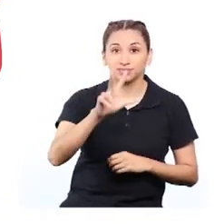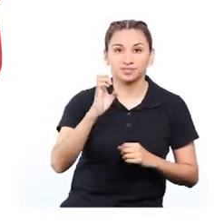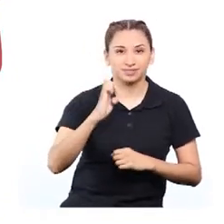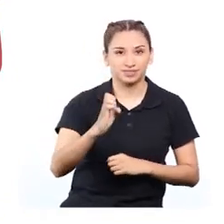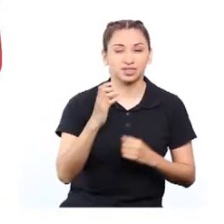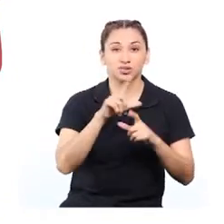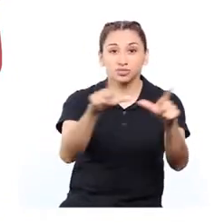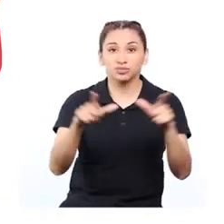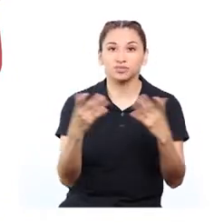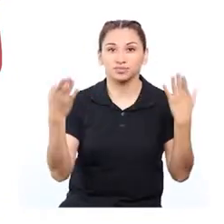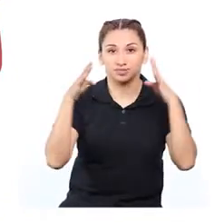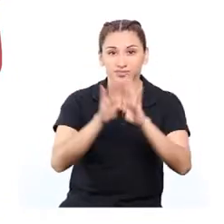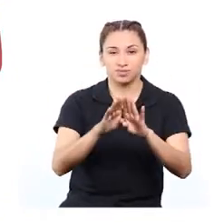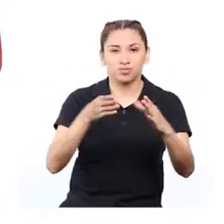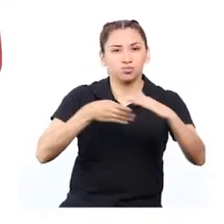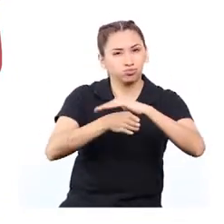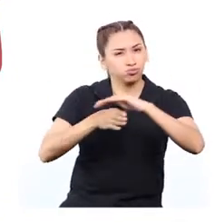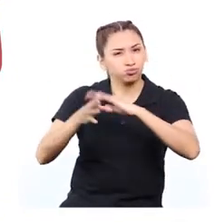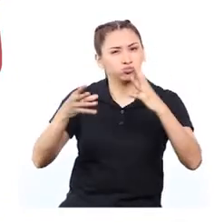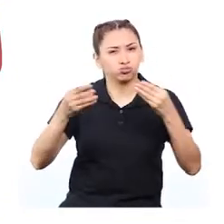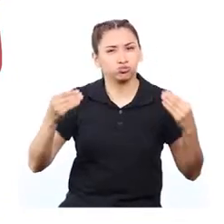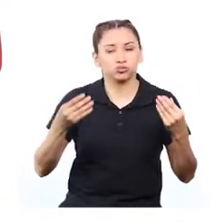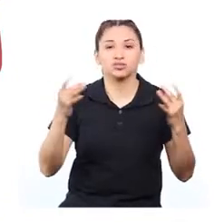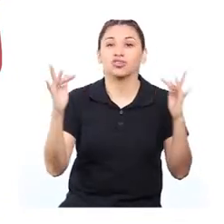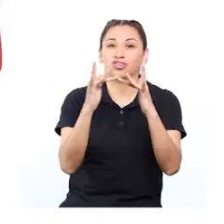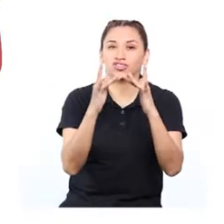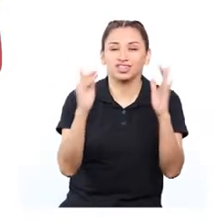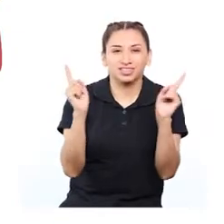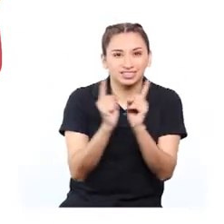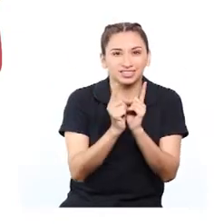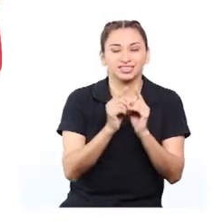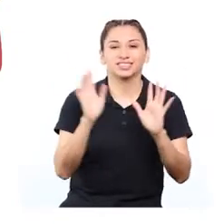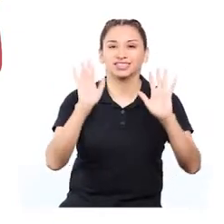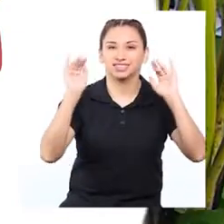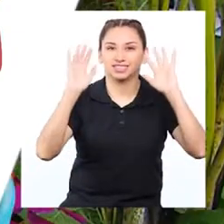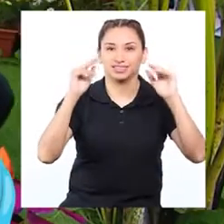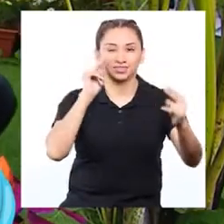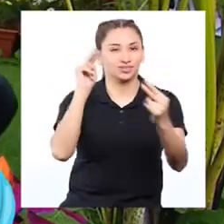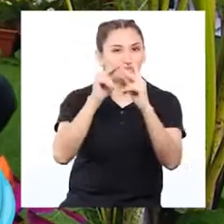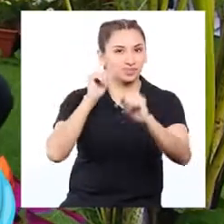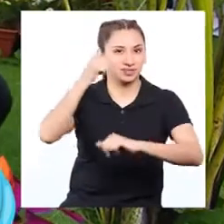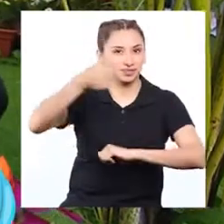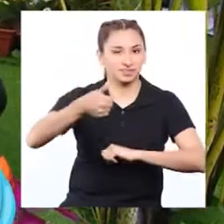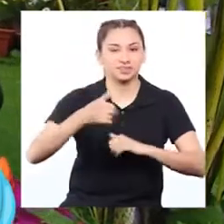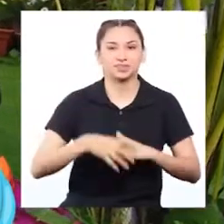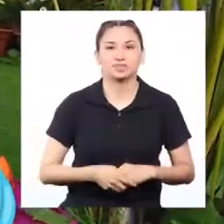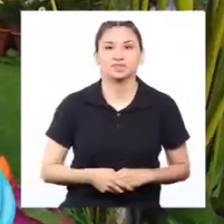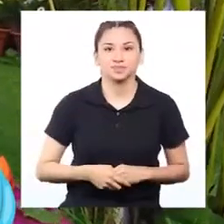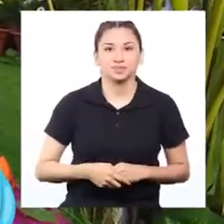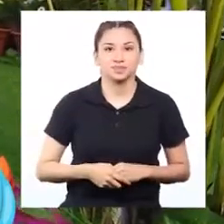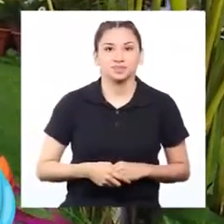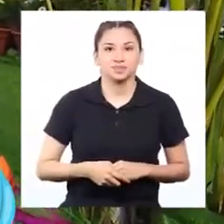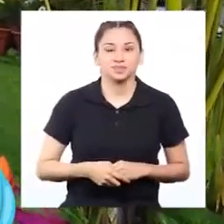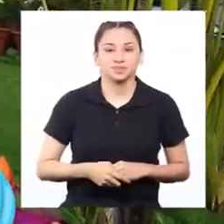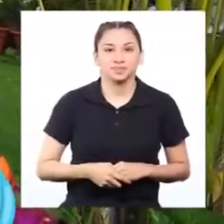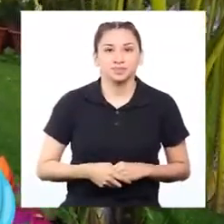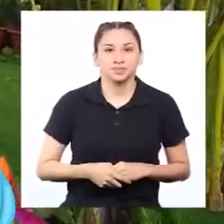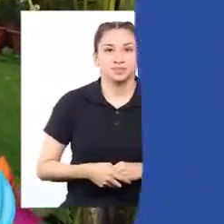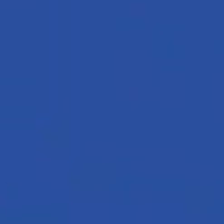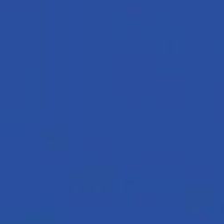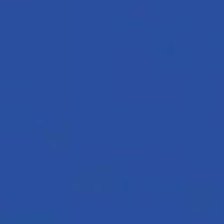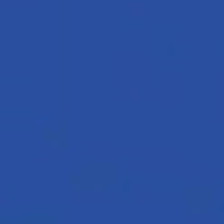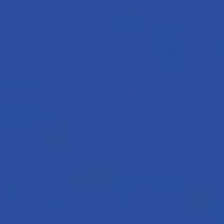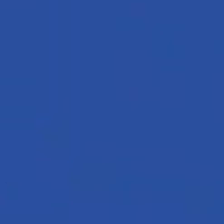olviden evitar las 3C, lugares cerrados, muy concurridos y con contacto muy cercano. ¡Chau! ¡Nos vemos mañana! ¡Chau!